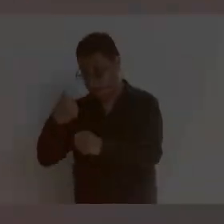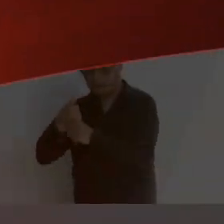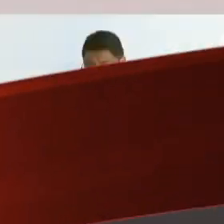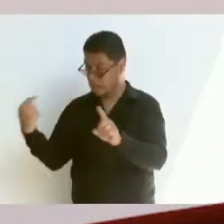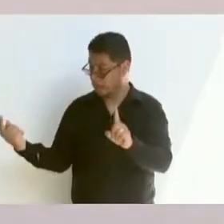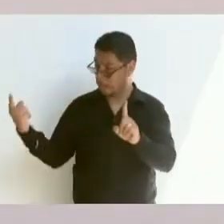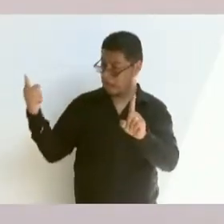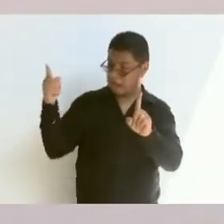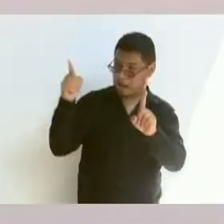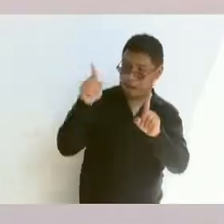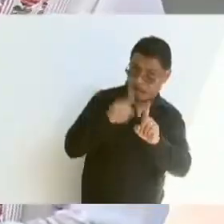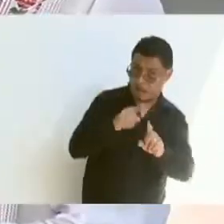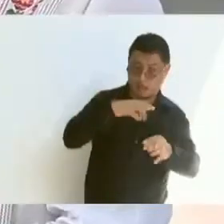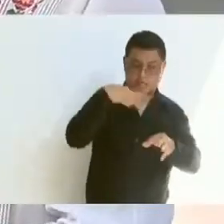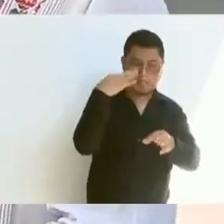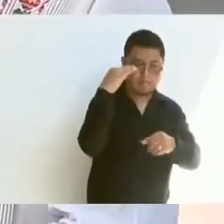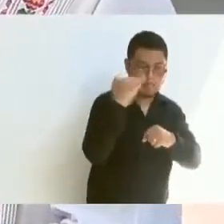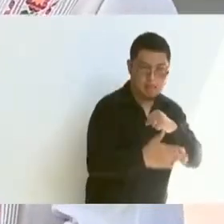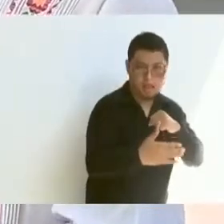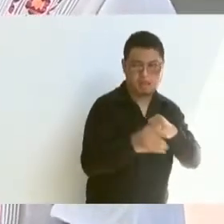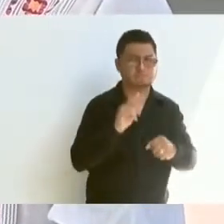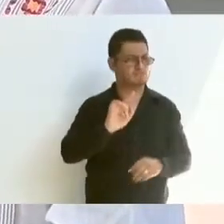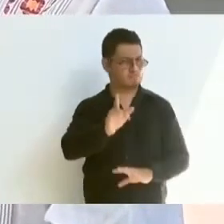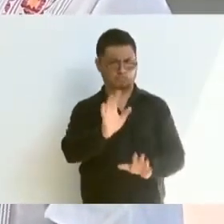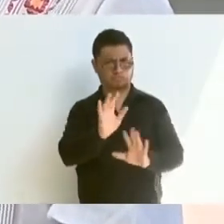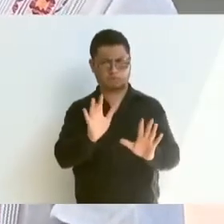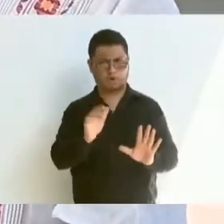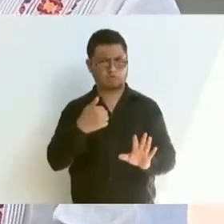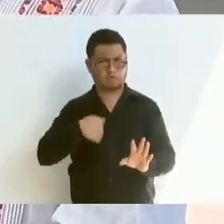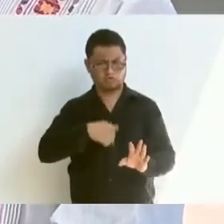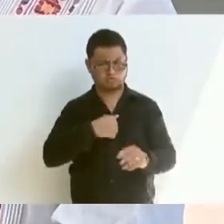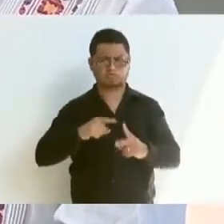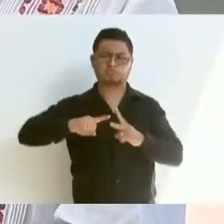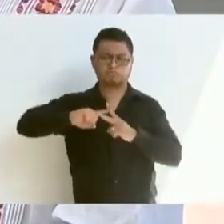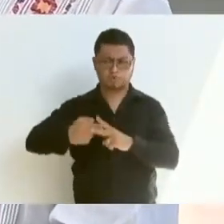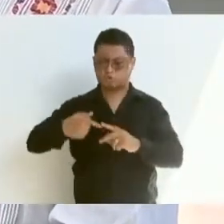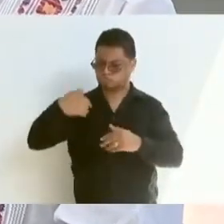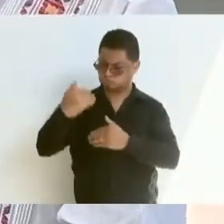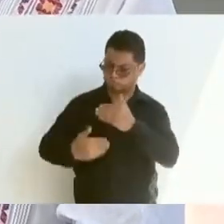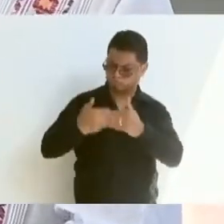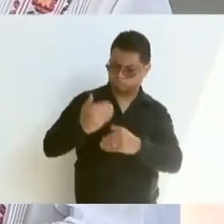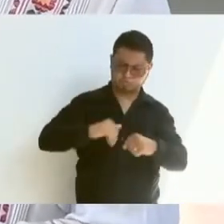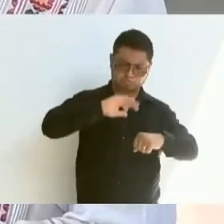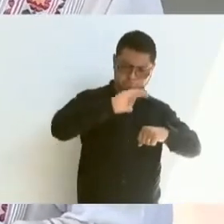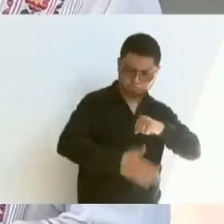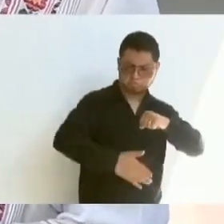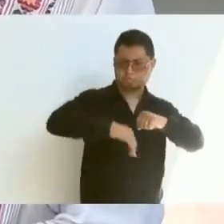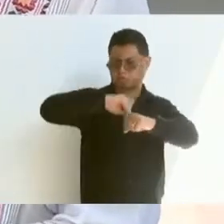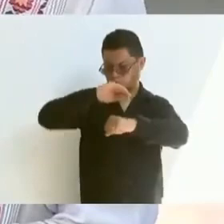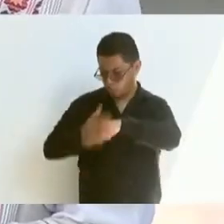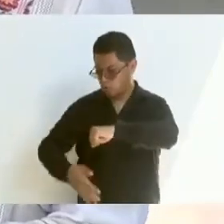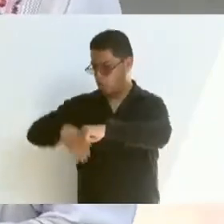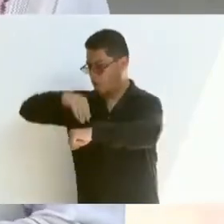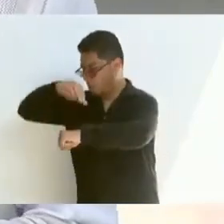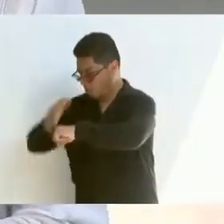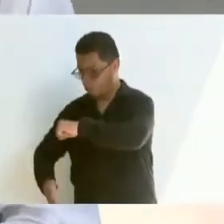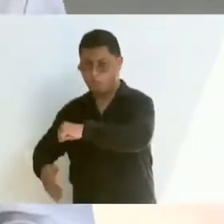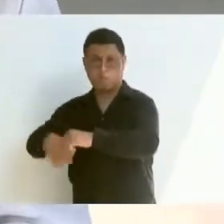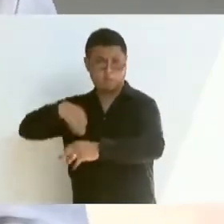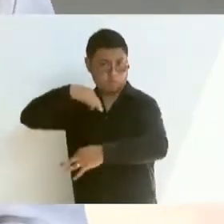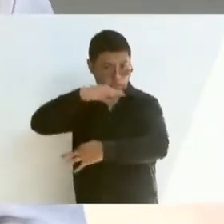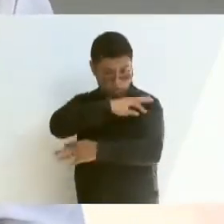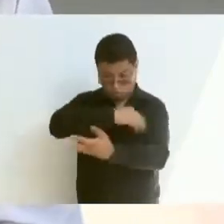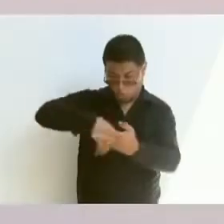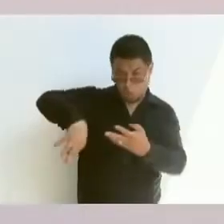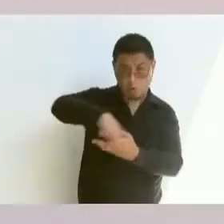Nosotros no vamos a dejar ninguna obra pendiente en proceso. Todas las